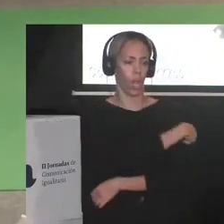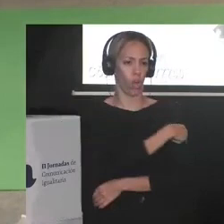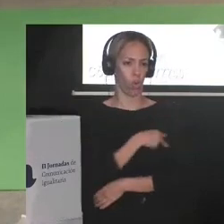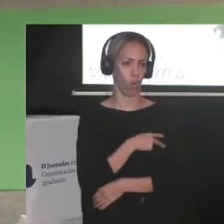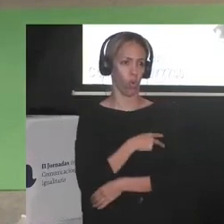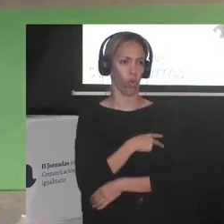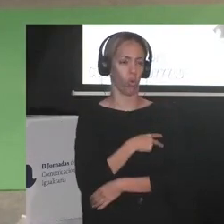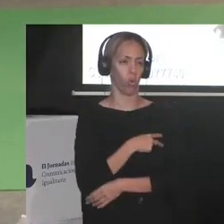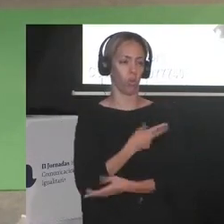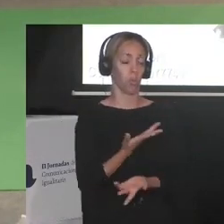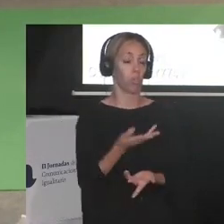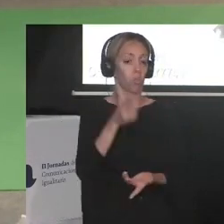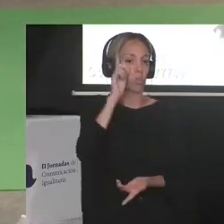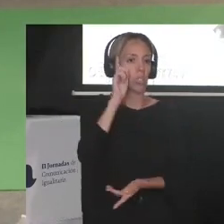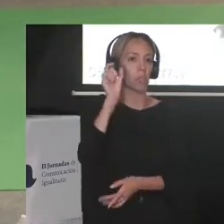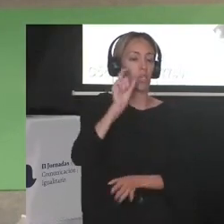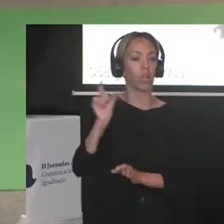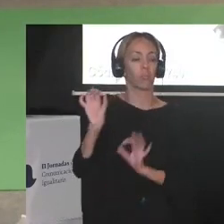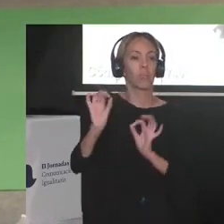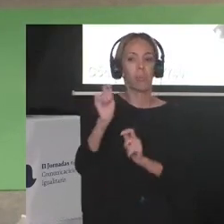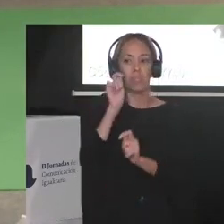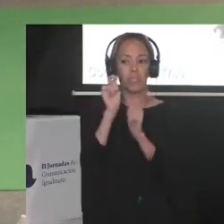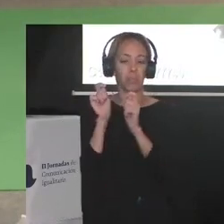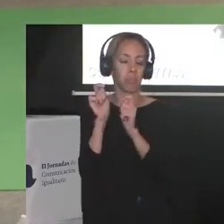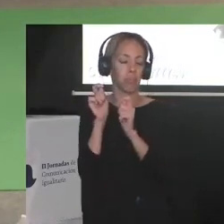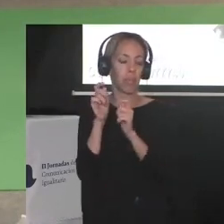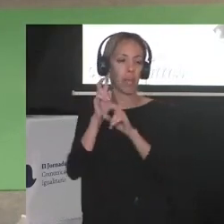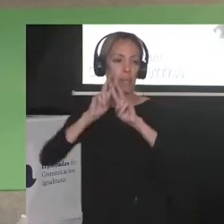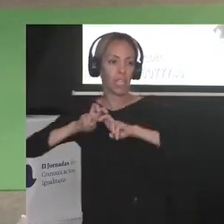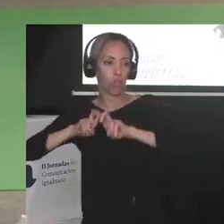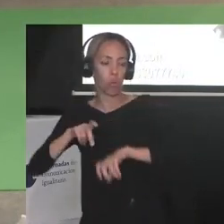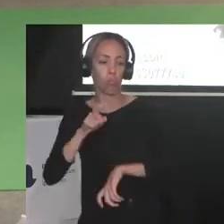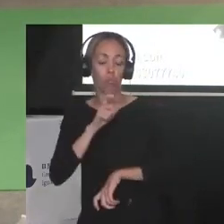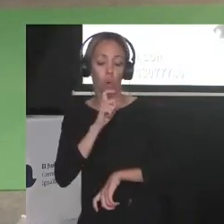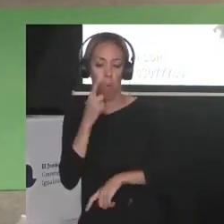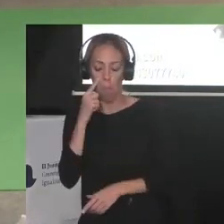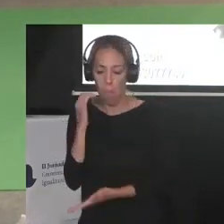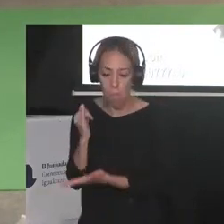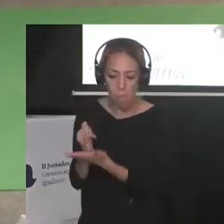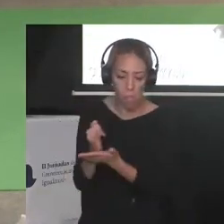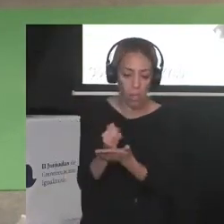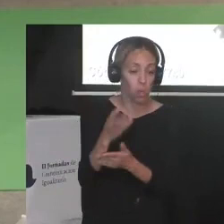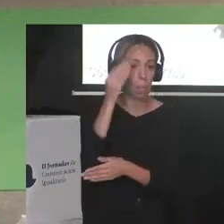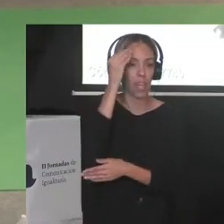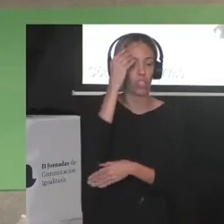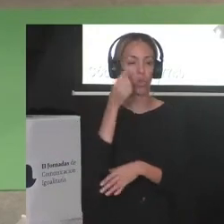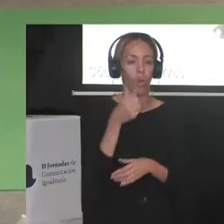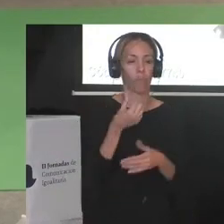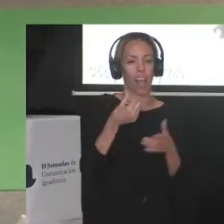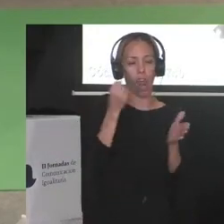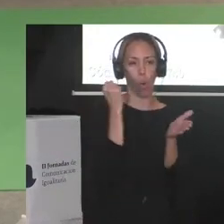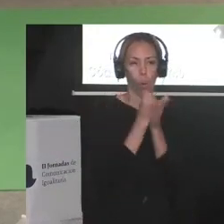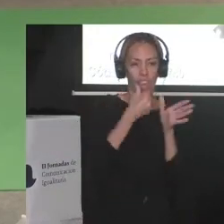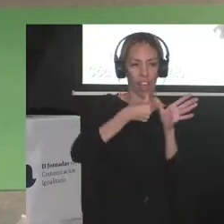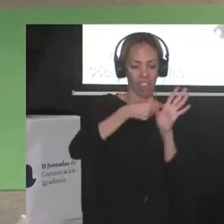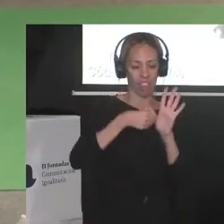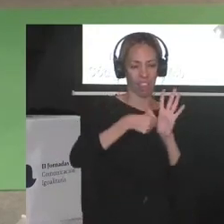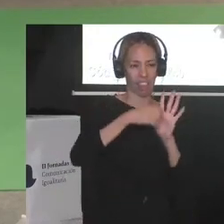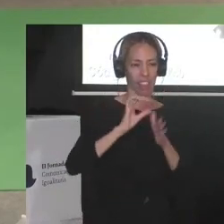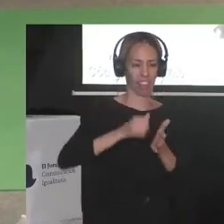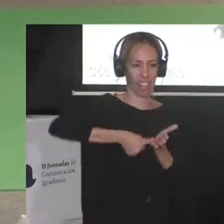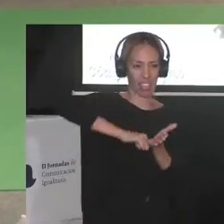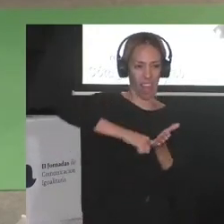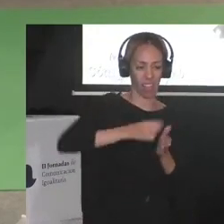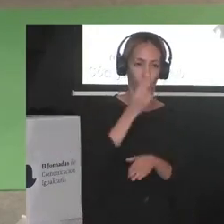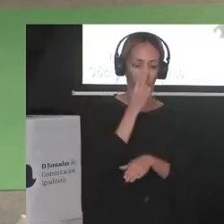sé cómo lo hicieron los investigadores creo que compararon las huellas digitales de las plantas de sus pies y entonces el mundo